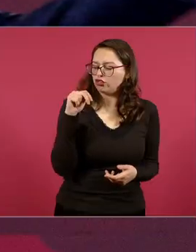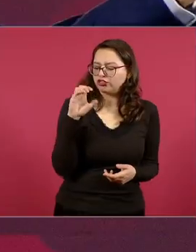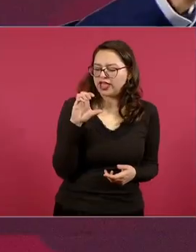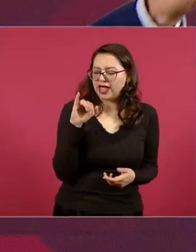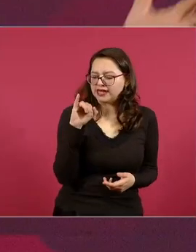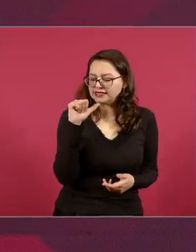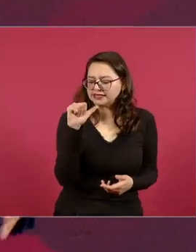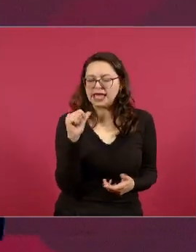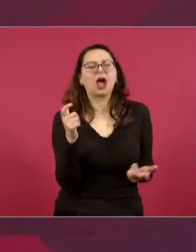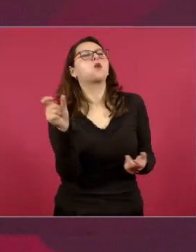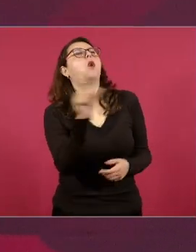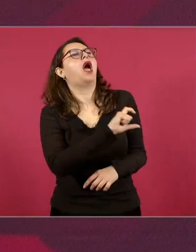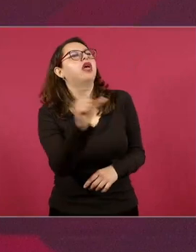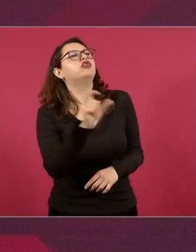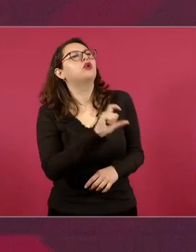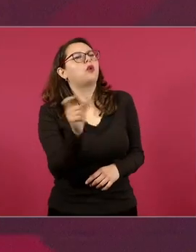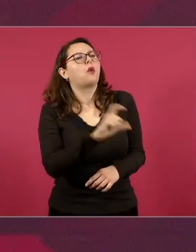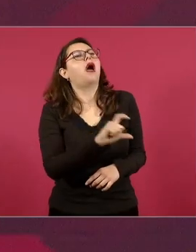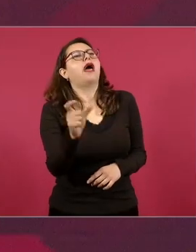ya somos